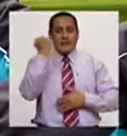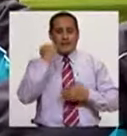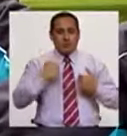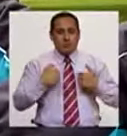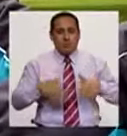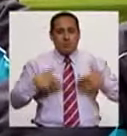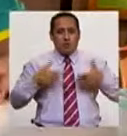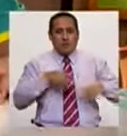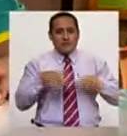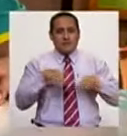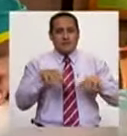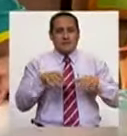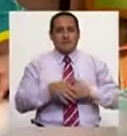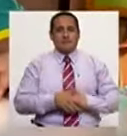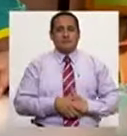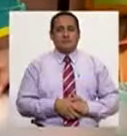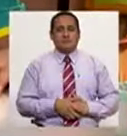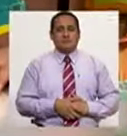como yo lo puedo hacer.